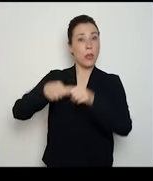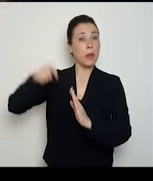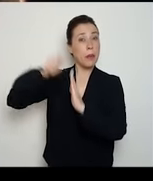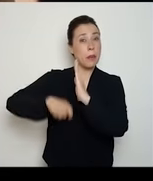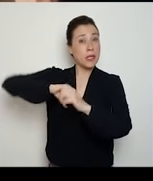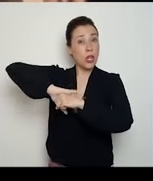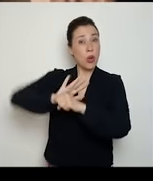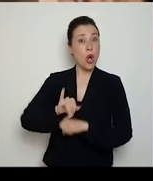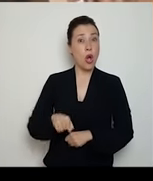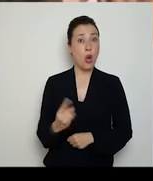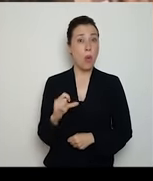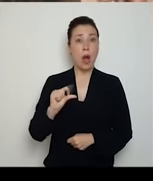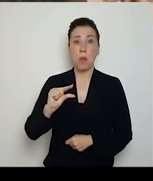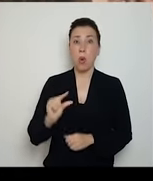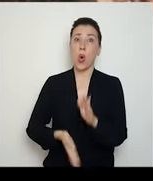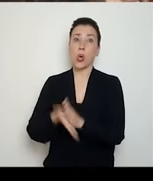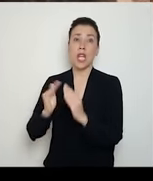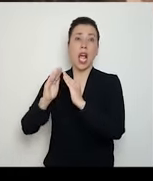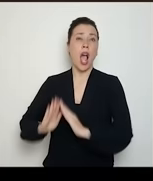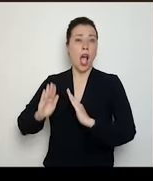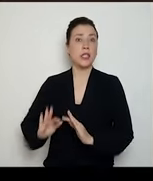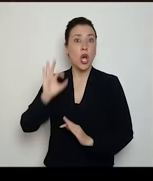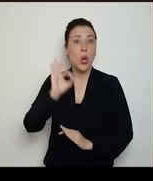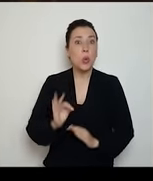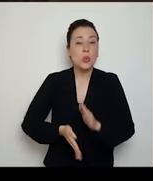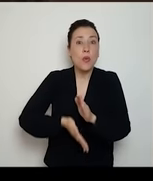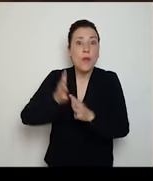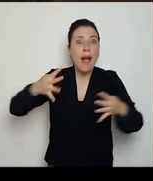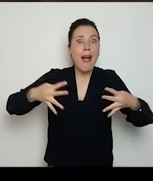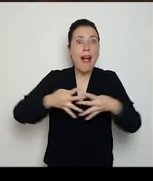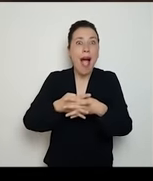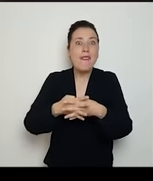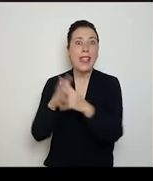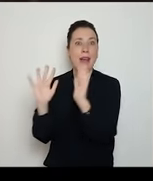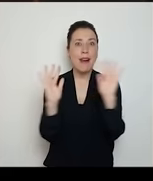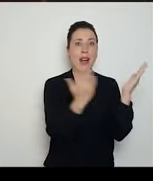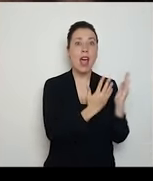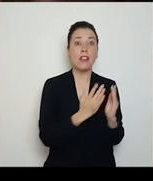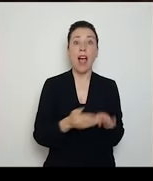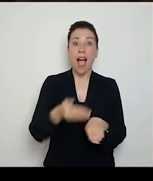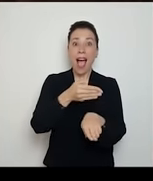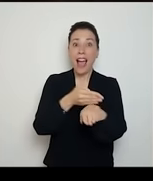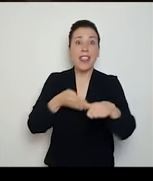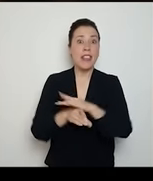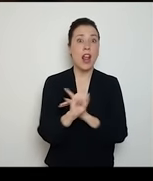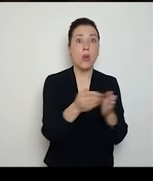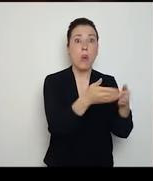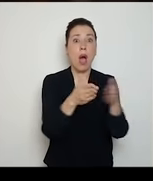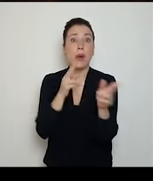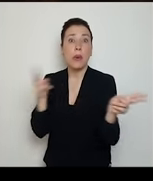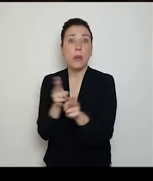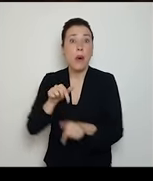Durante la pandemia, Juan ha tratado de salir lo menos posible de su casa. Y el día que salió a una cabaña en la naturaleza, no la ventiló antes de entrar